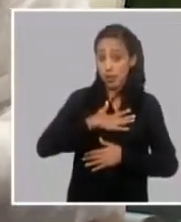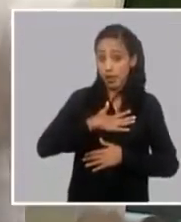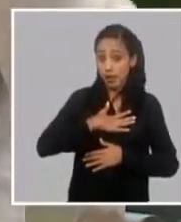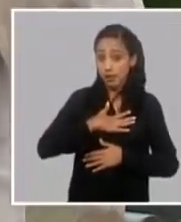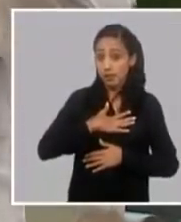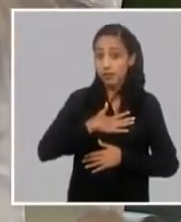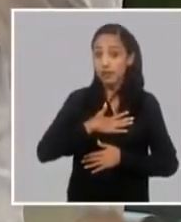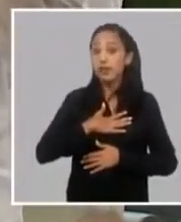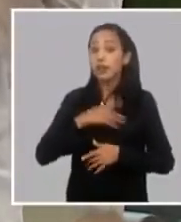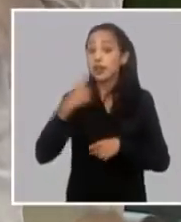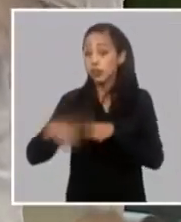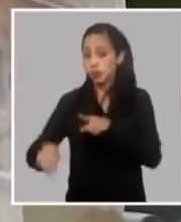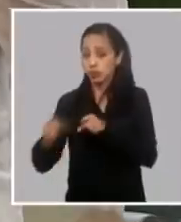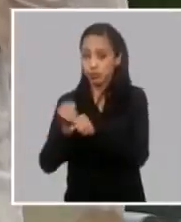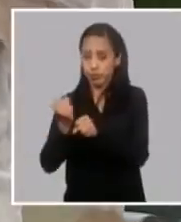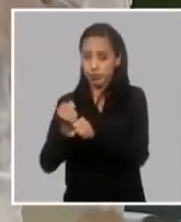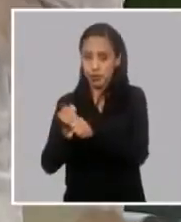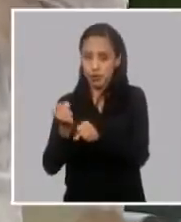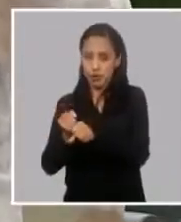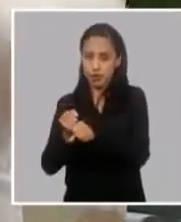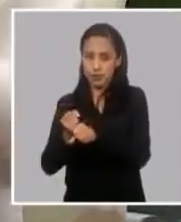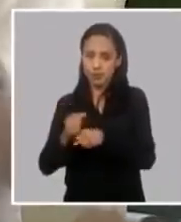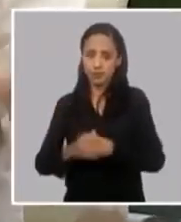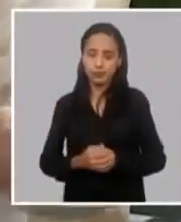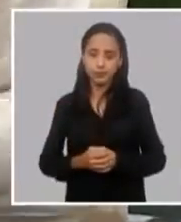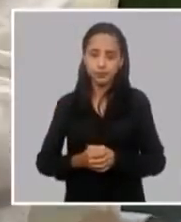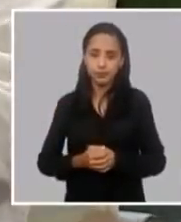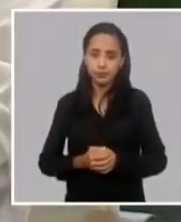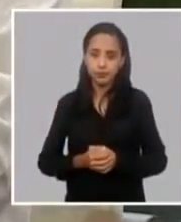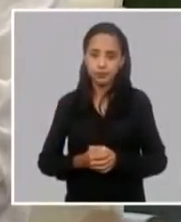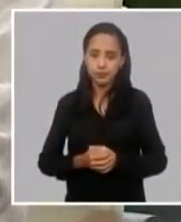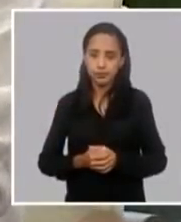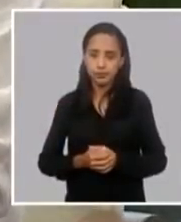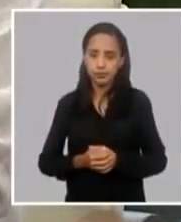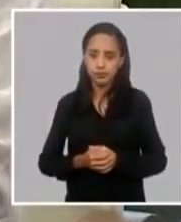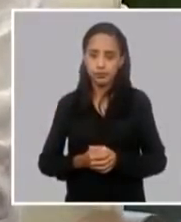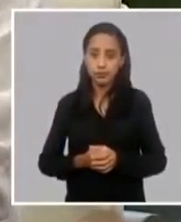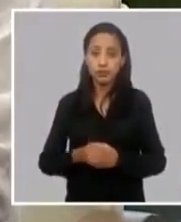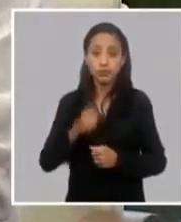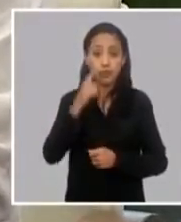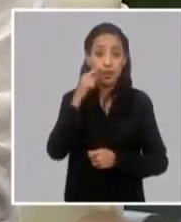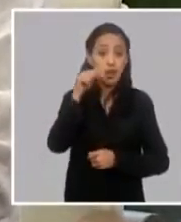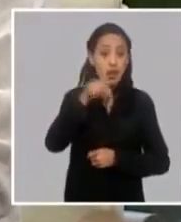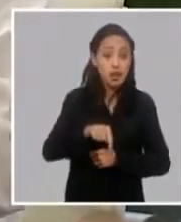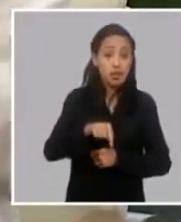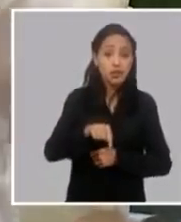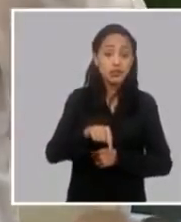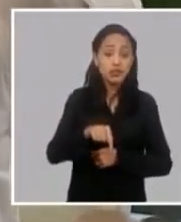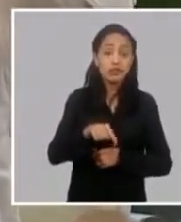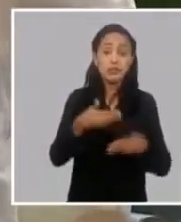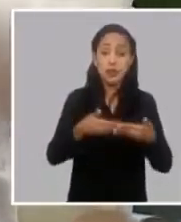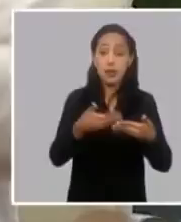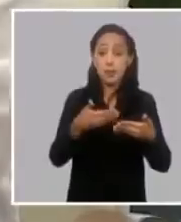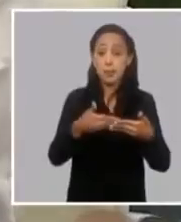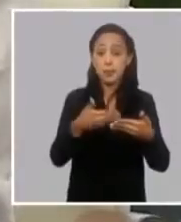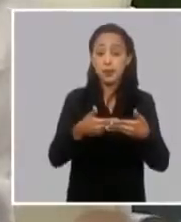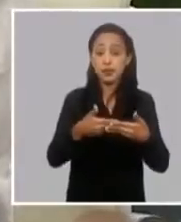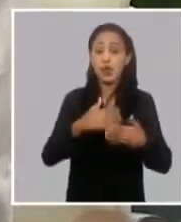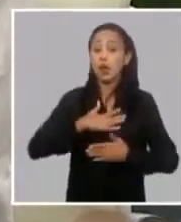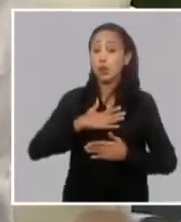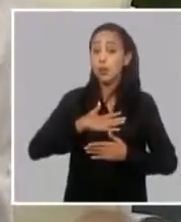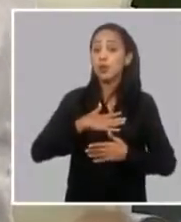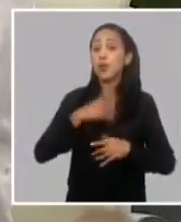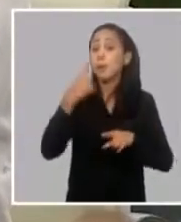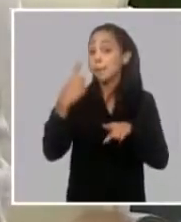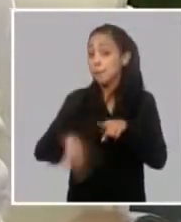por supuesto esa entidad que hace función de propietario no está desvinculado de los resultados de la gestión hace función de dueño exige